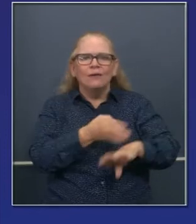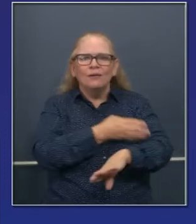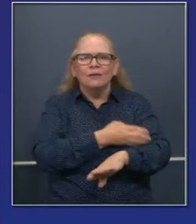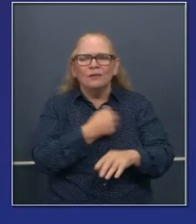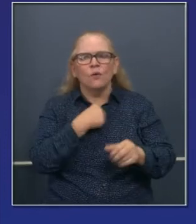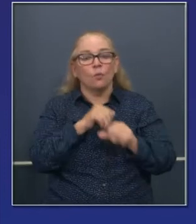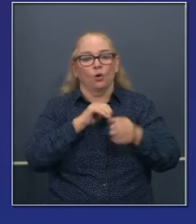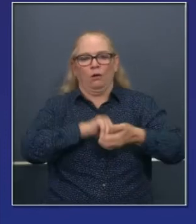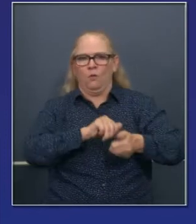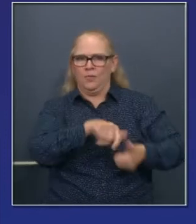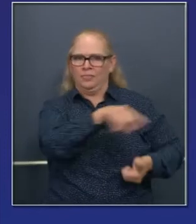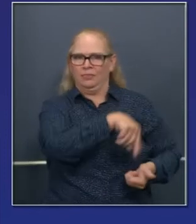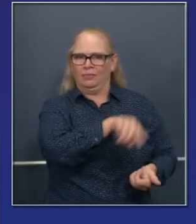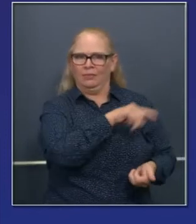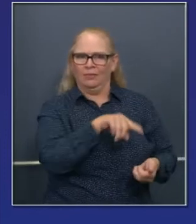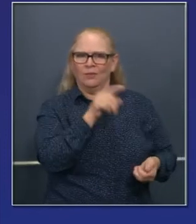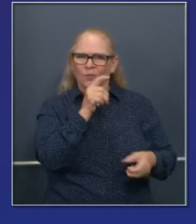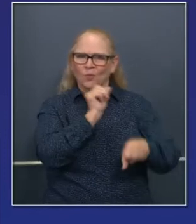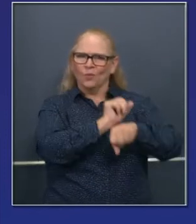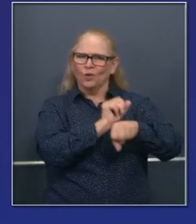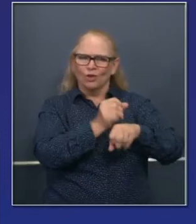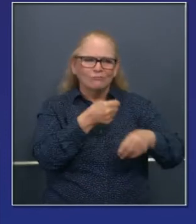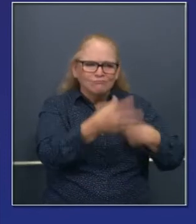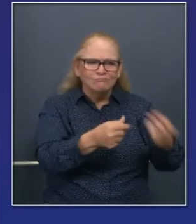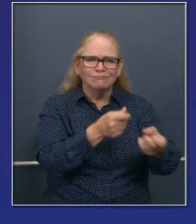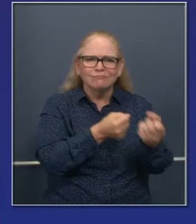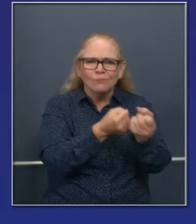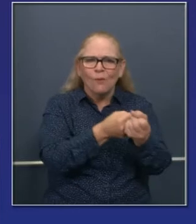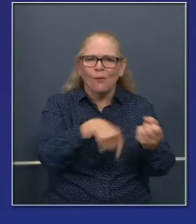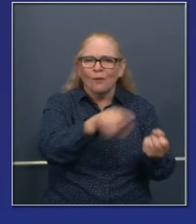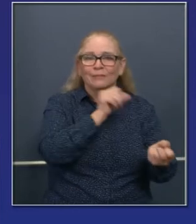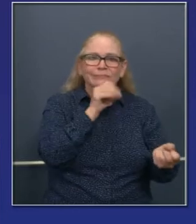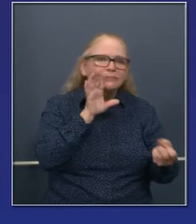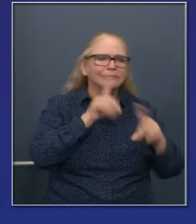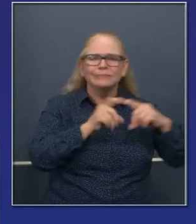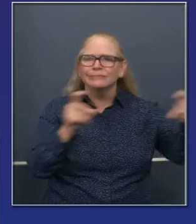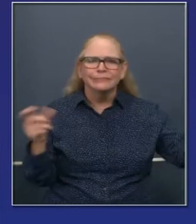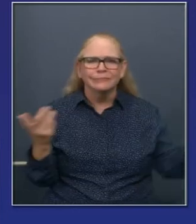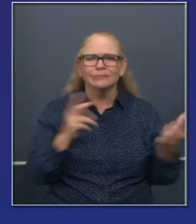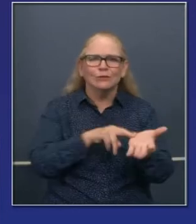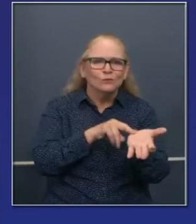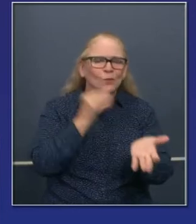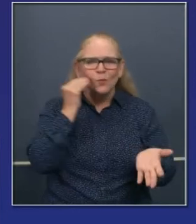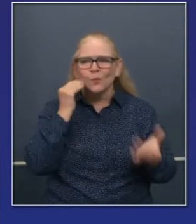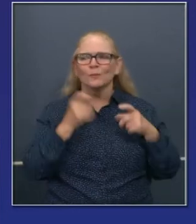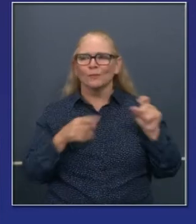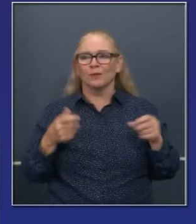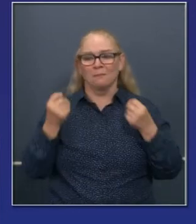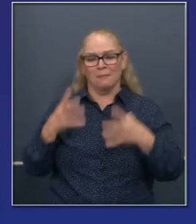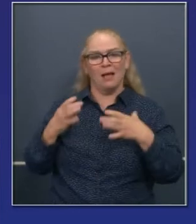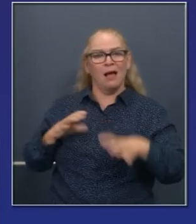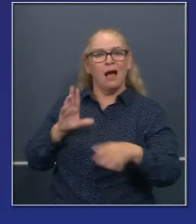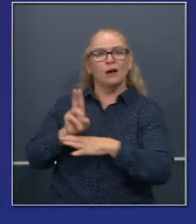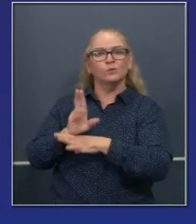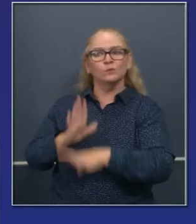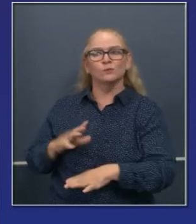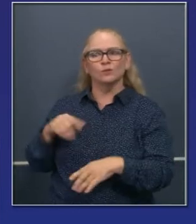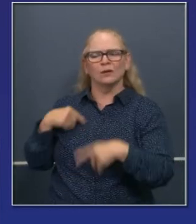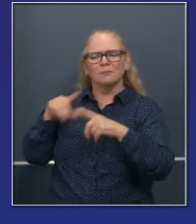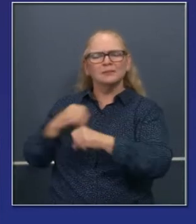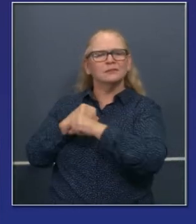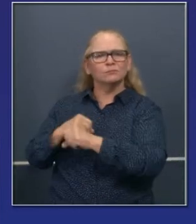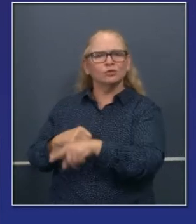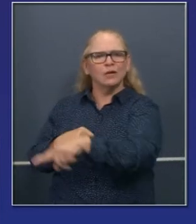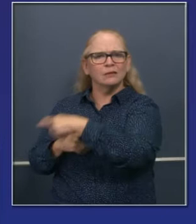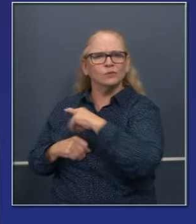que podemos ayudar conjuntamente en esos esfuerzos. También tenemos que ayudar a proteger a los consumidores que tenemos como parte de nuestro paquete que